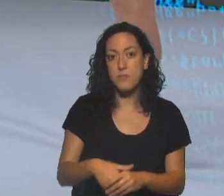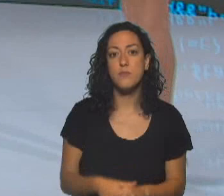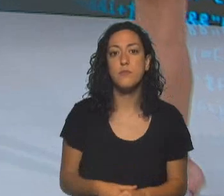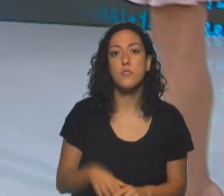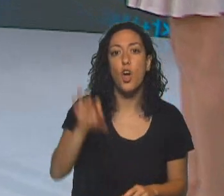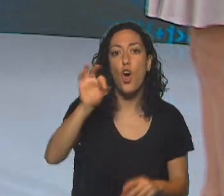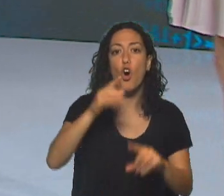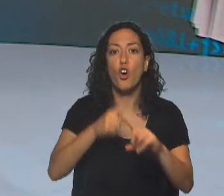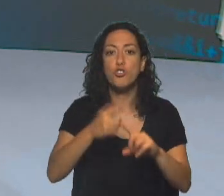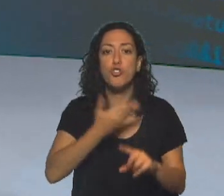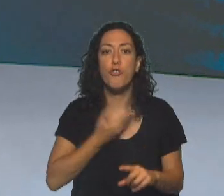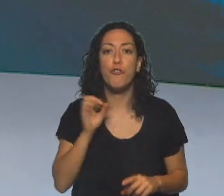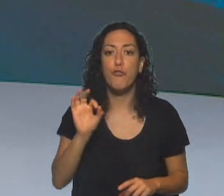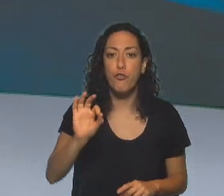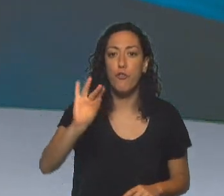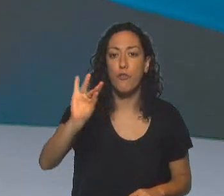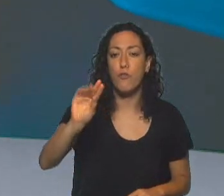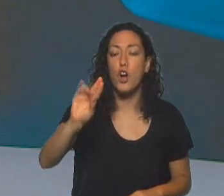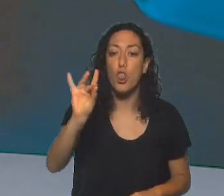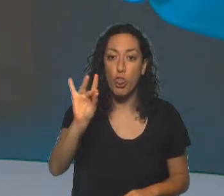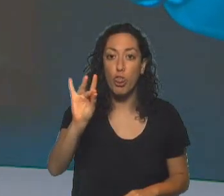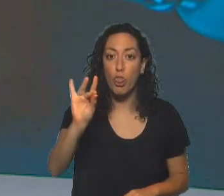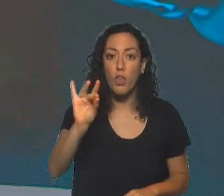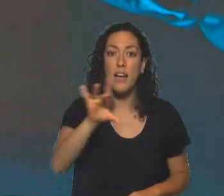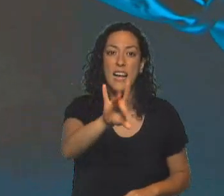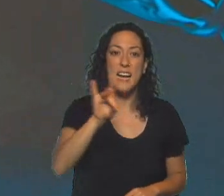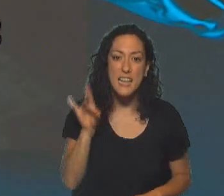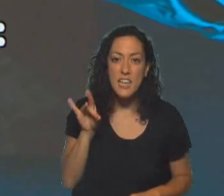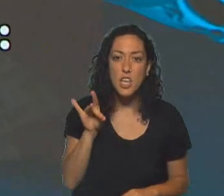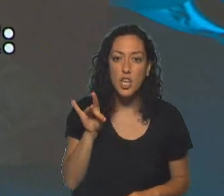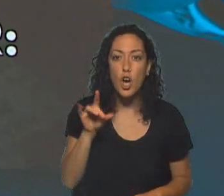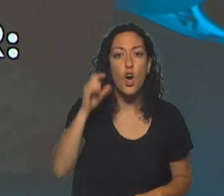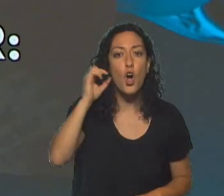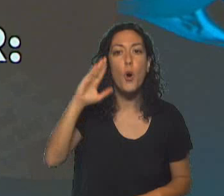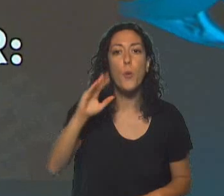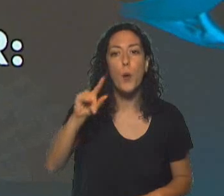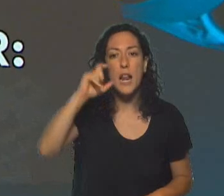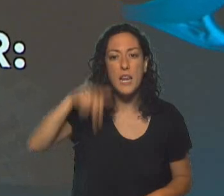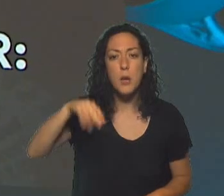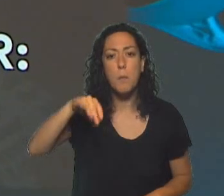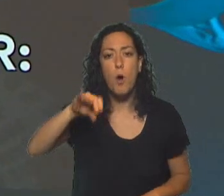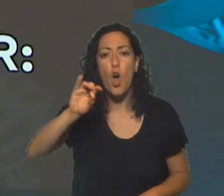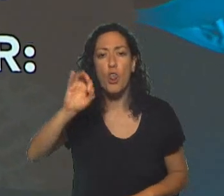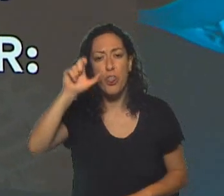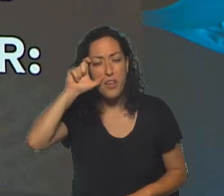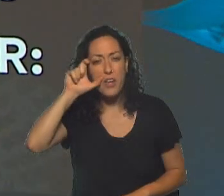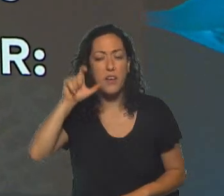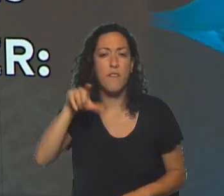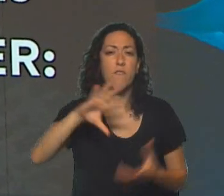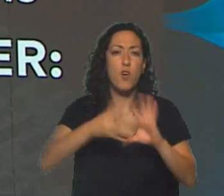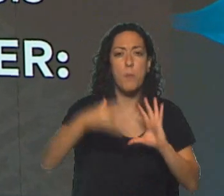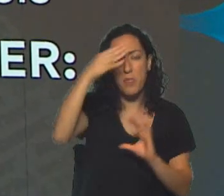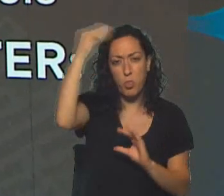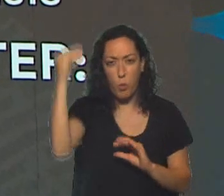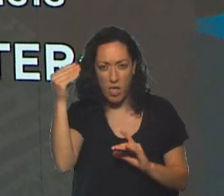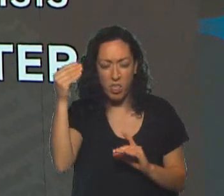escogió Goblin Mode, que es modo duende. ¿Y sabes lo que es? Estaba leyendo con mis